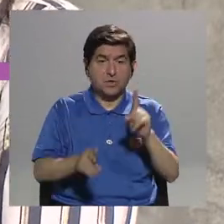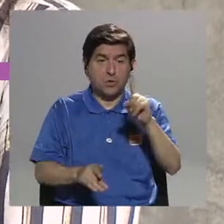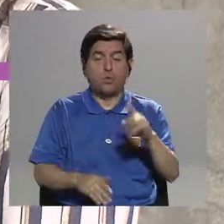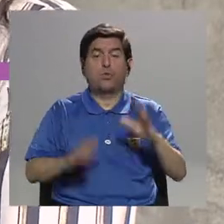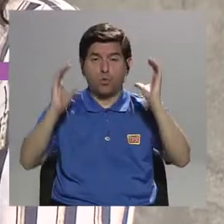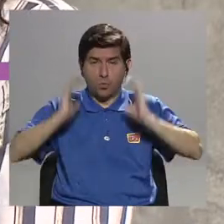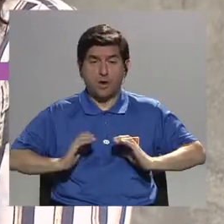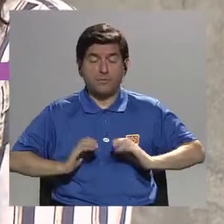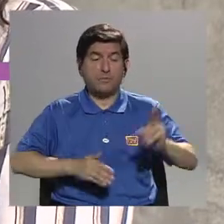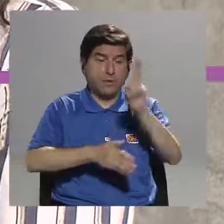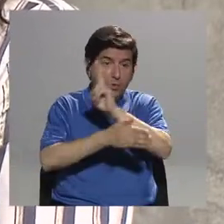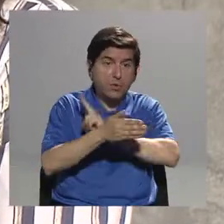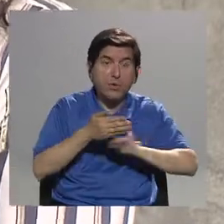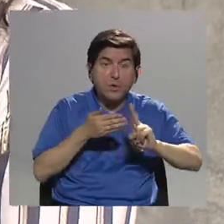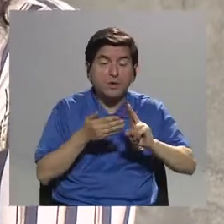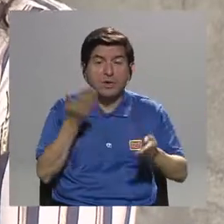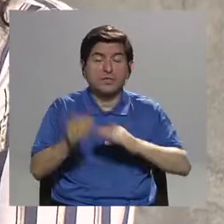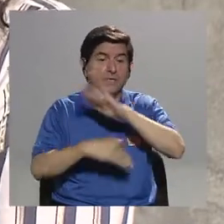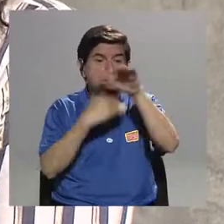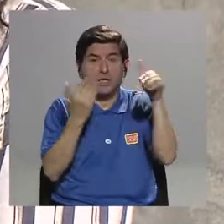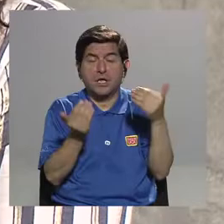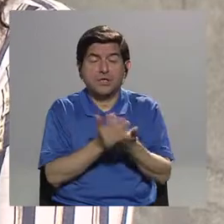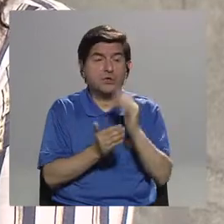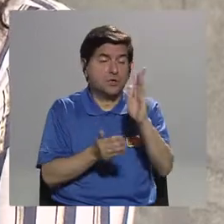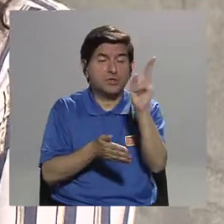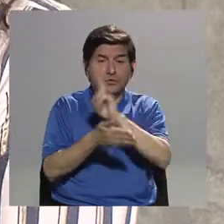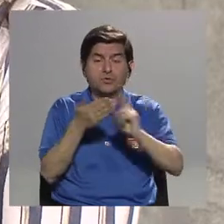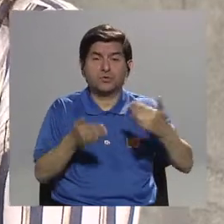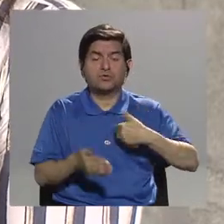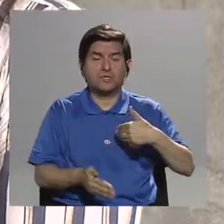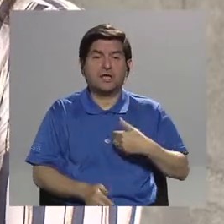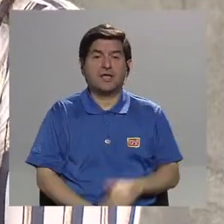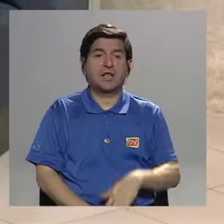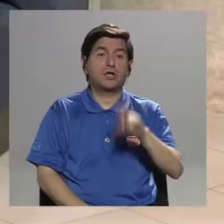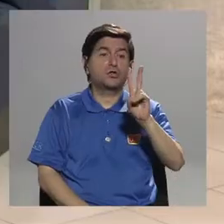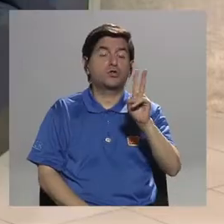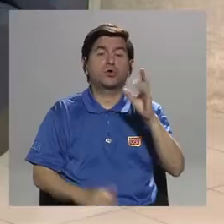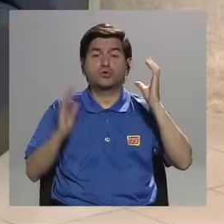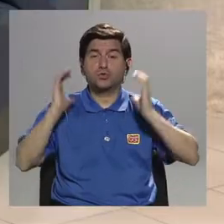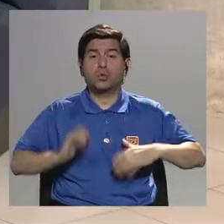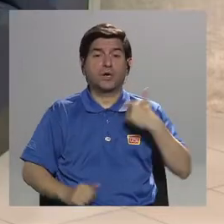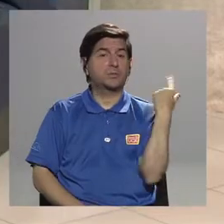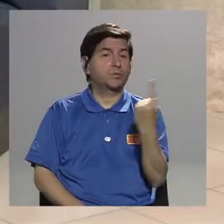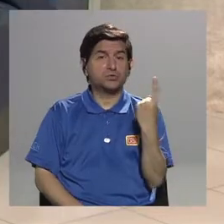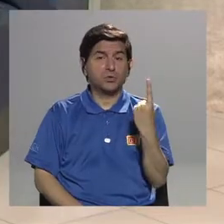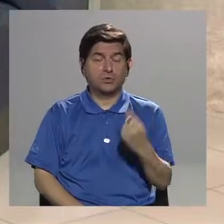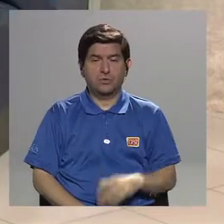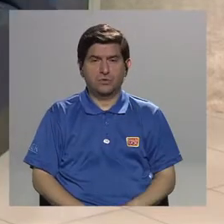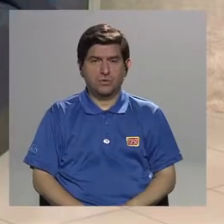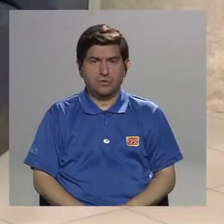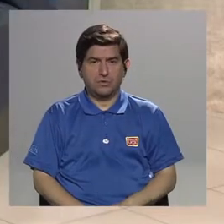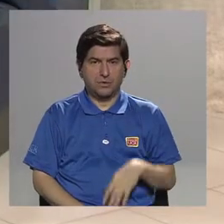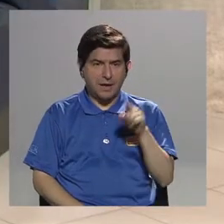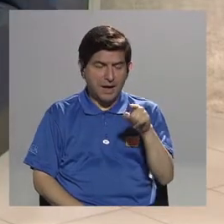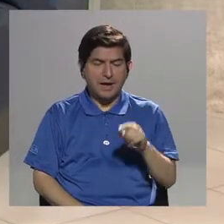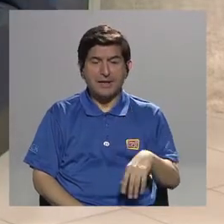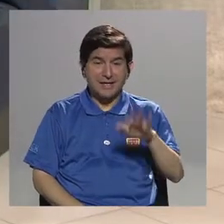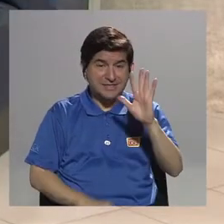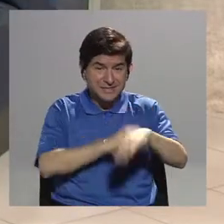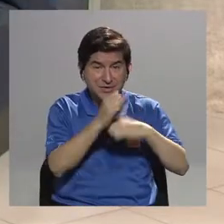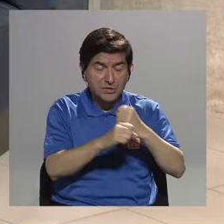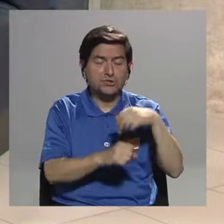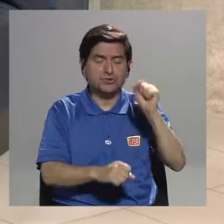en toda su universidad tienen dos cuerpos nada más. Entonces... En los cinco años, digamos. Sí, ellos tienen solo dos cuerpos para